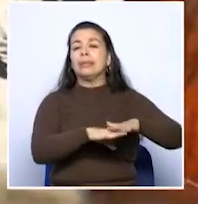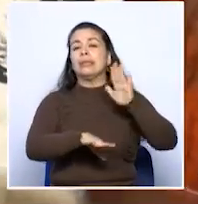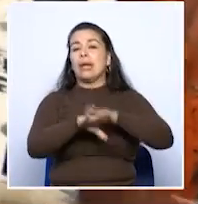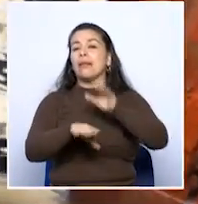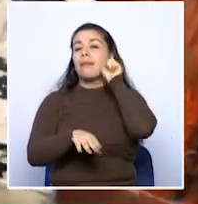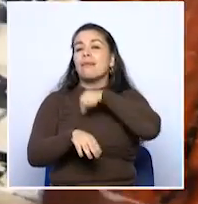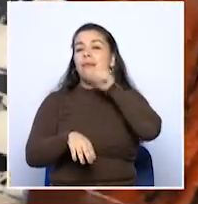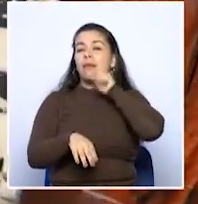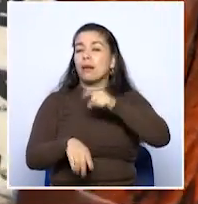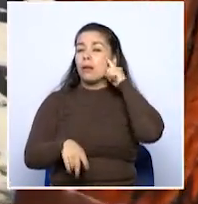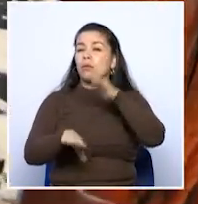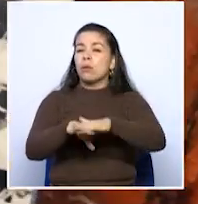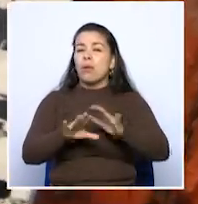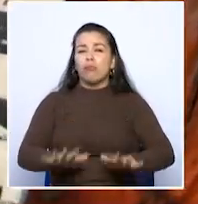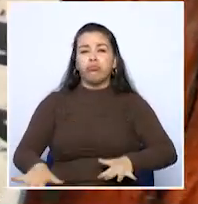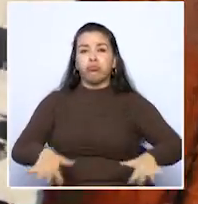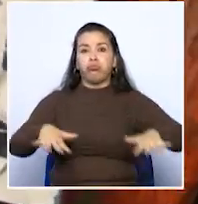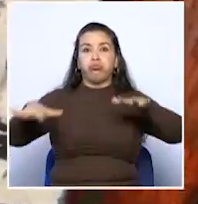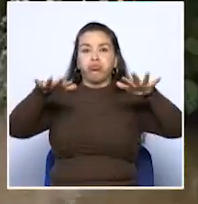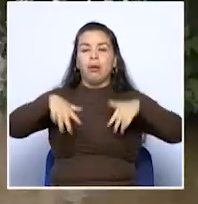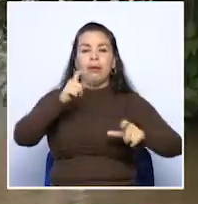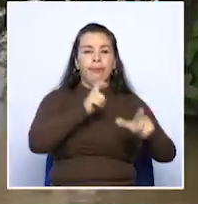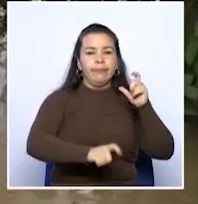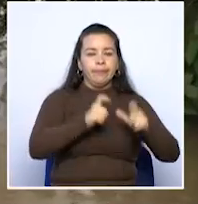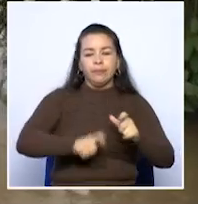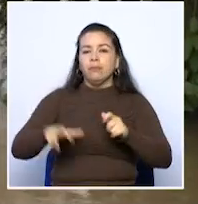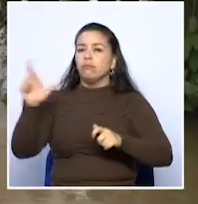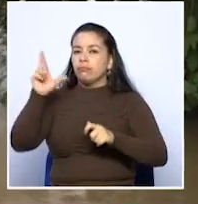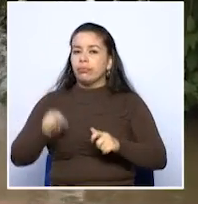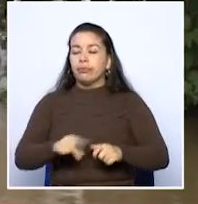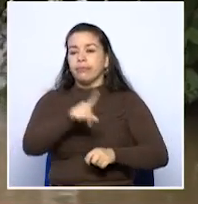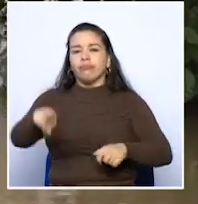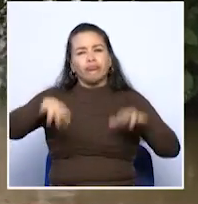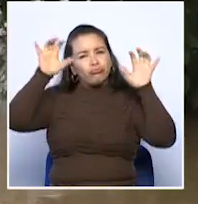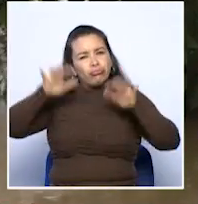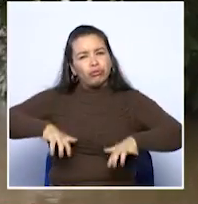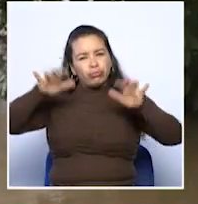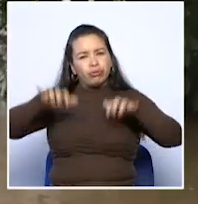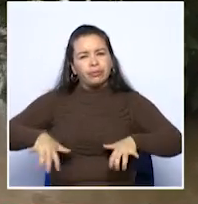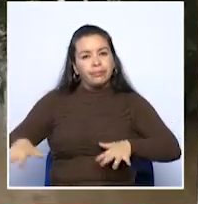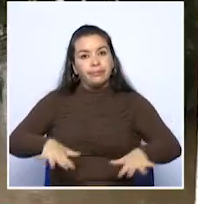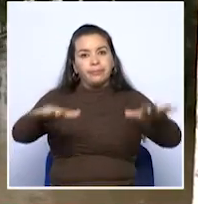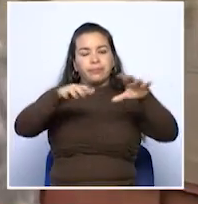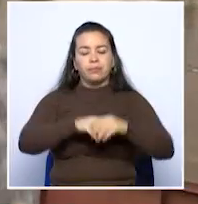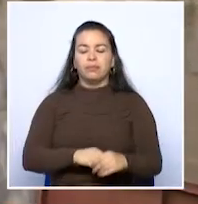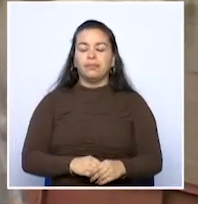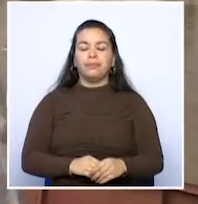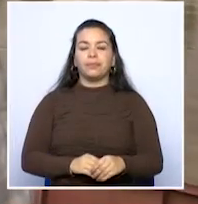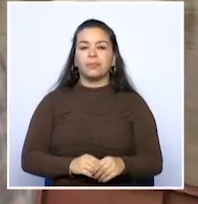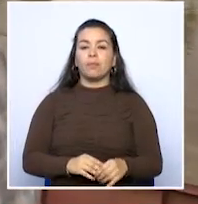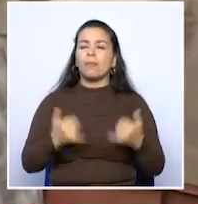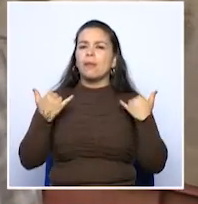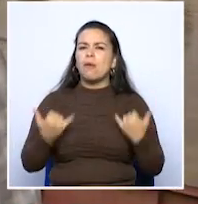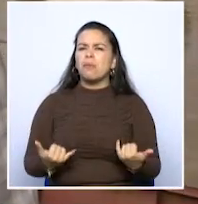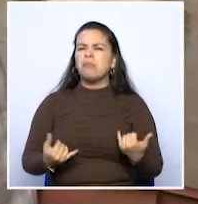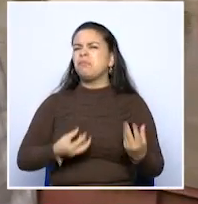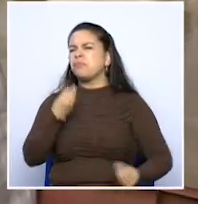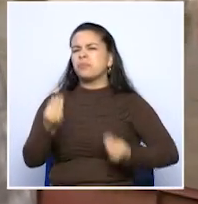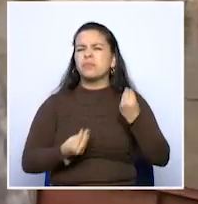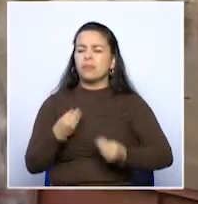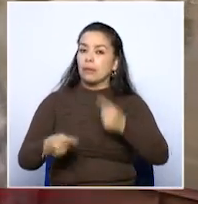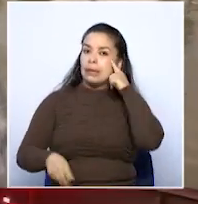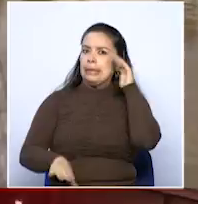fluctuación en los niveles de los ríos Cauca y Risaralda y que podrían originar un desbordamiento. En este momento pues estamos en